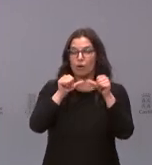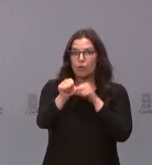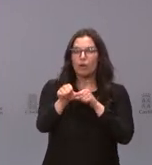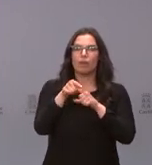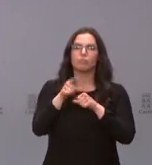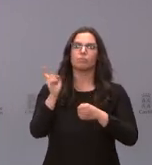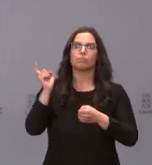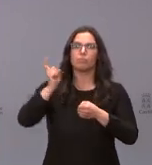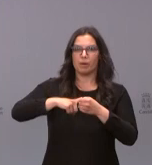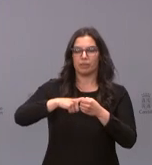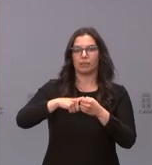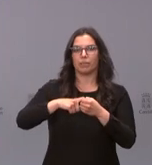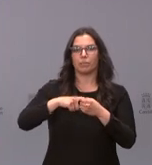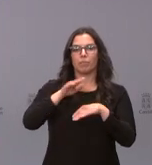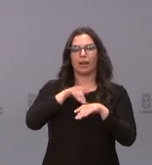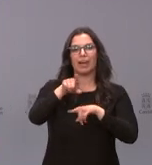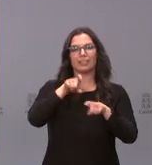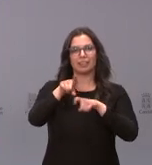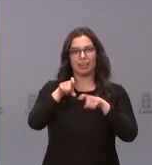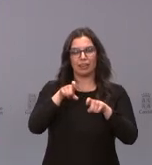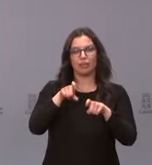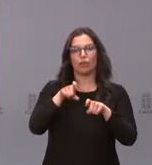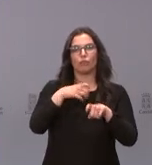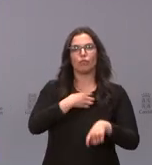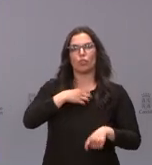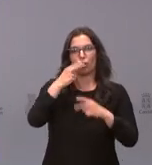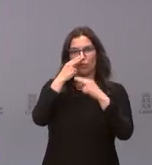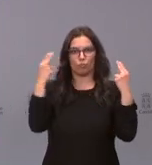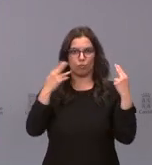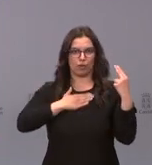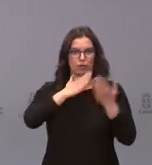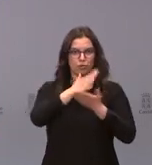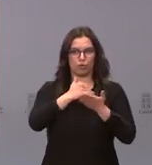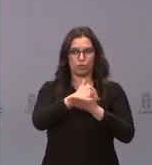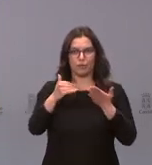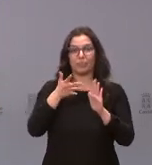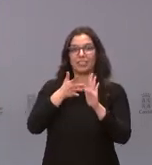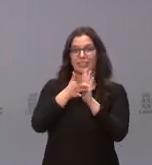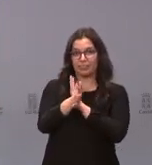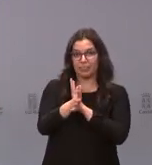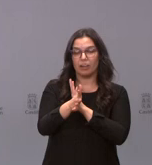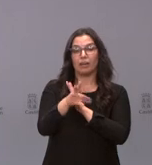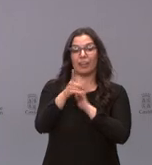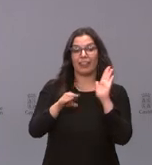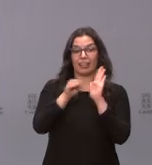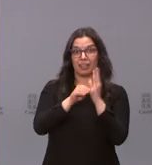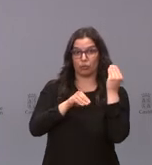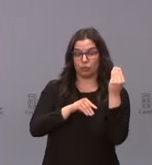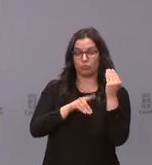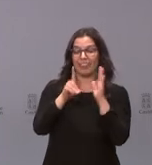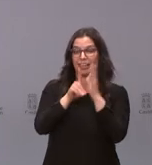participe en la selección de los empleados públicos de nuestra comunidad. Se trata, por tanto, de un decreto que viene a